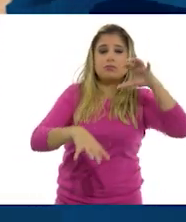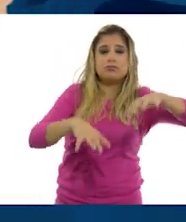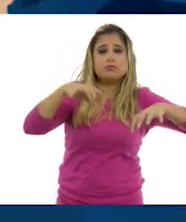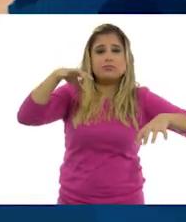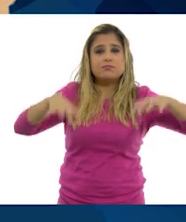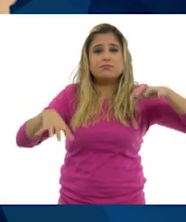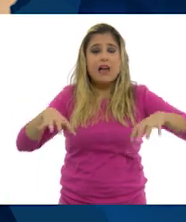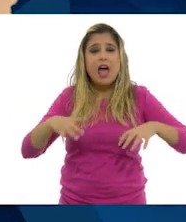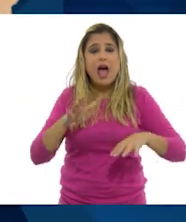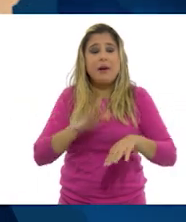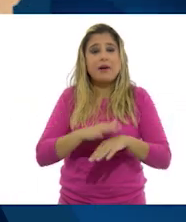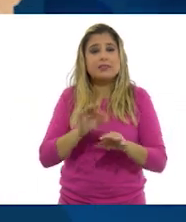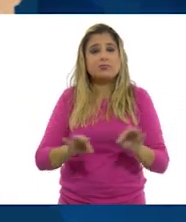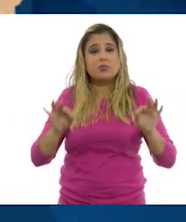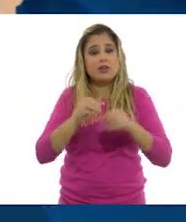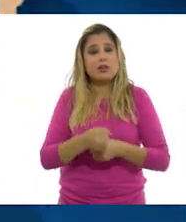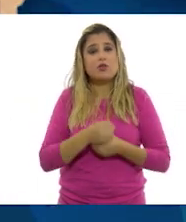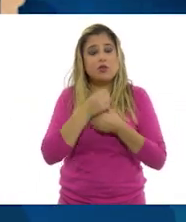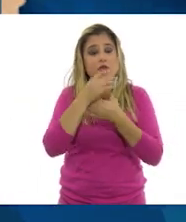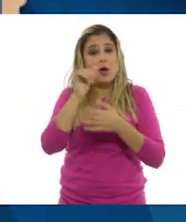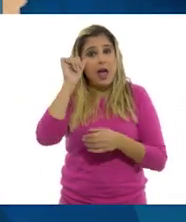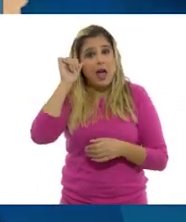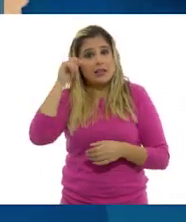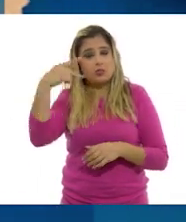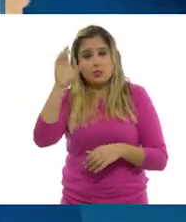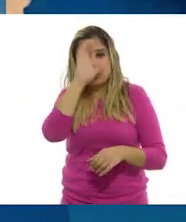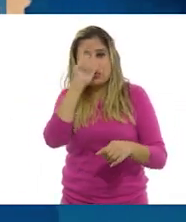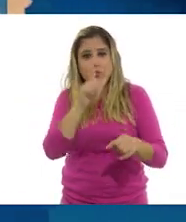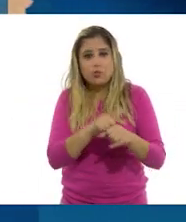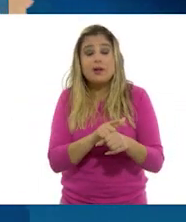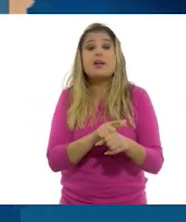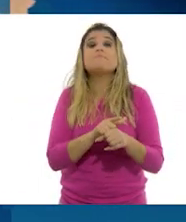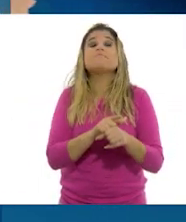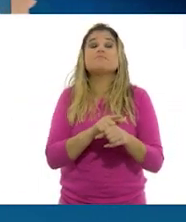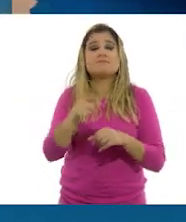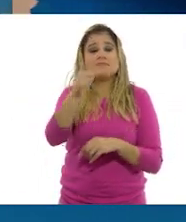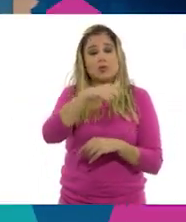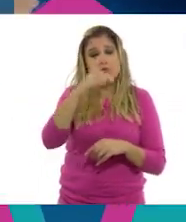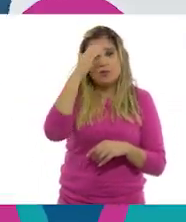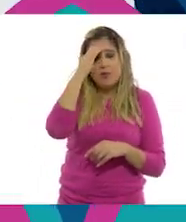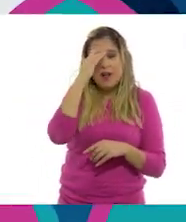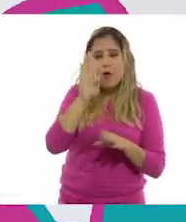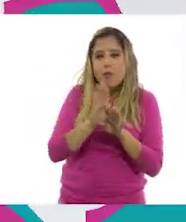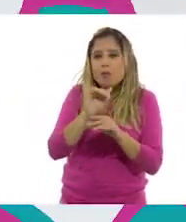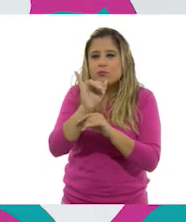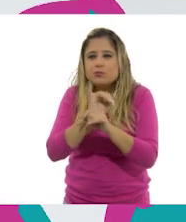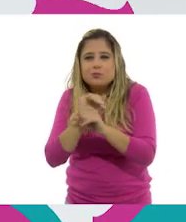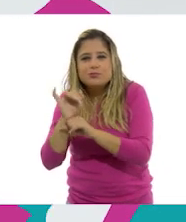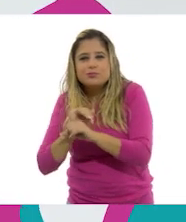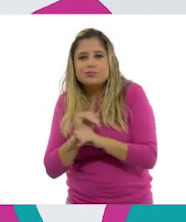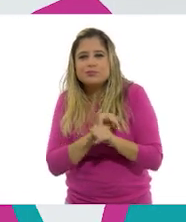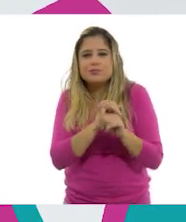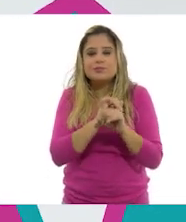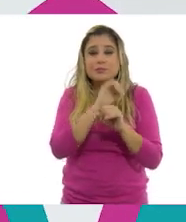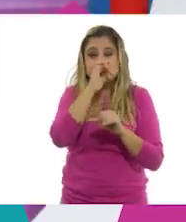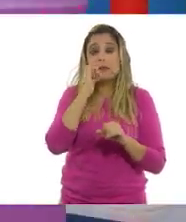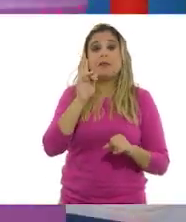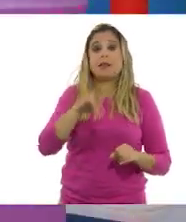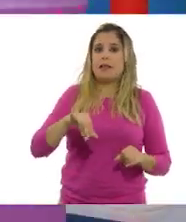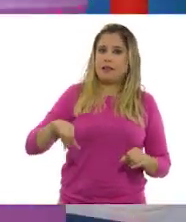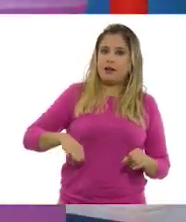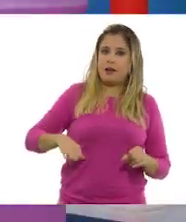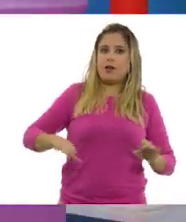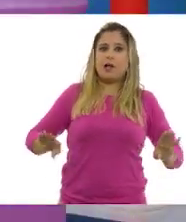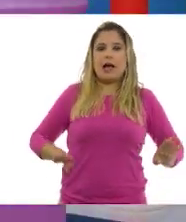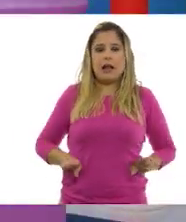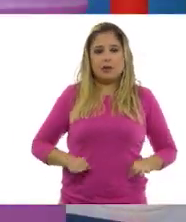manifestaciones importantes de la cultura asiática, que les invito a conocer e indagar. Muy interesante conocer las